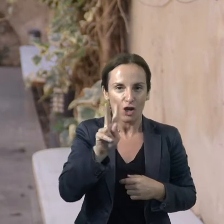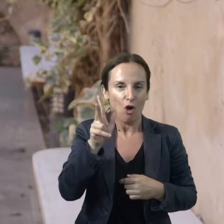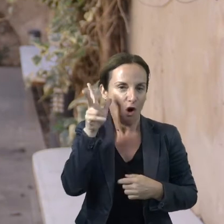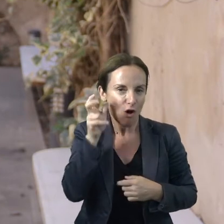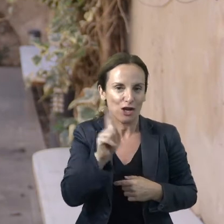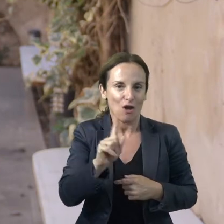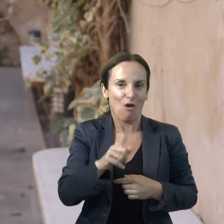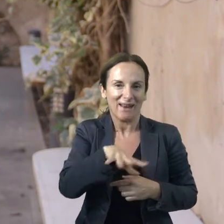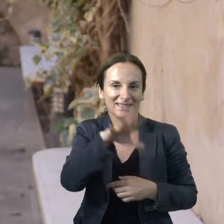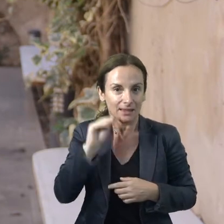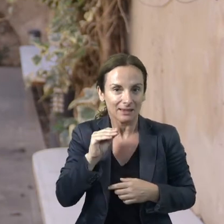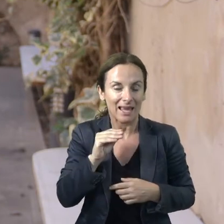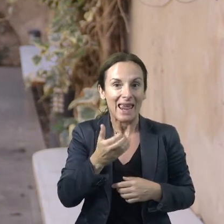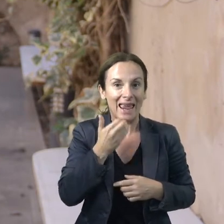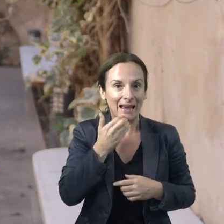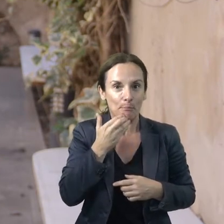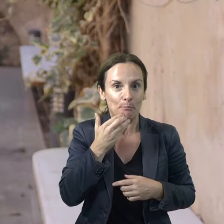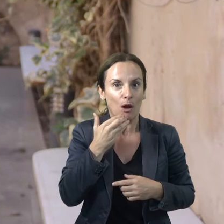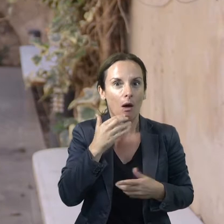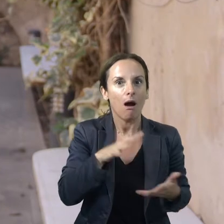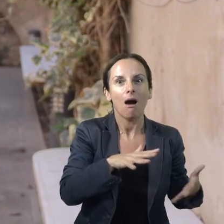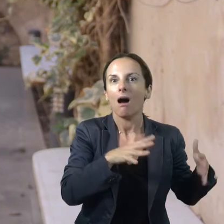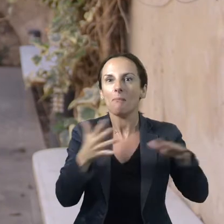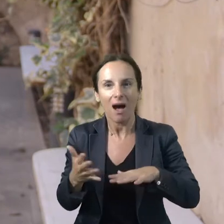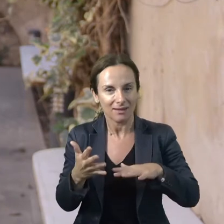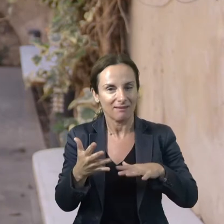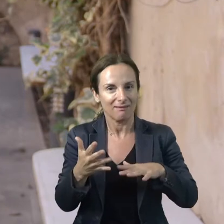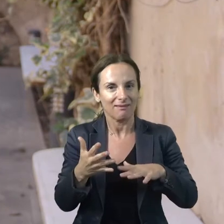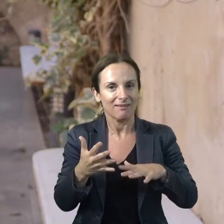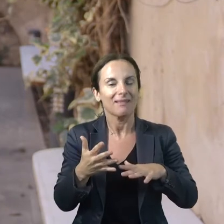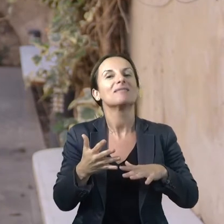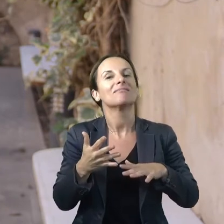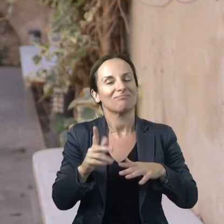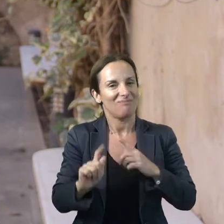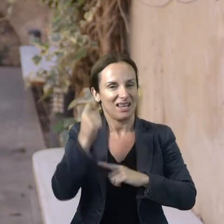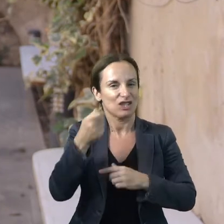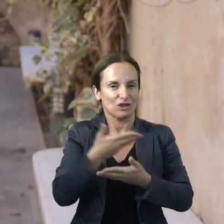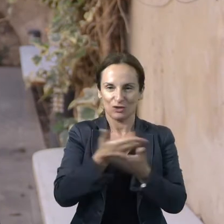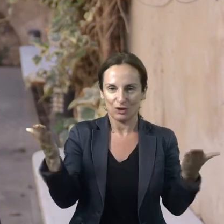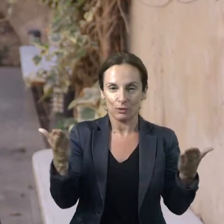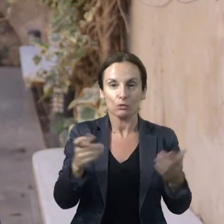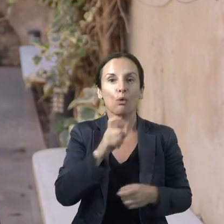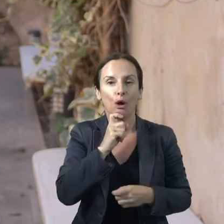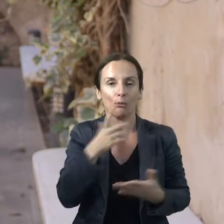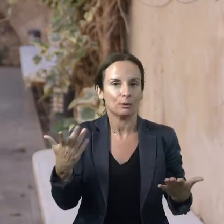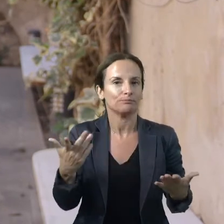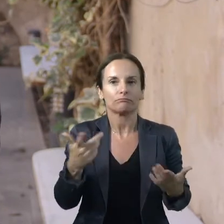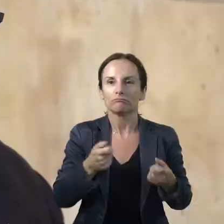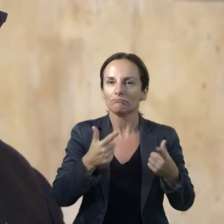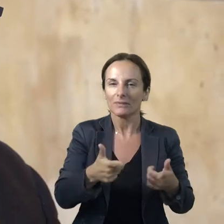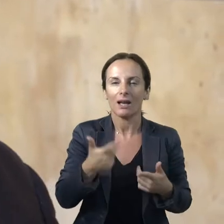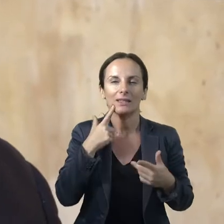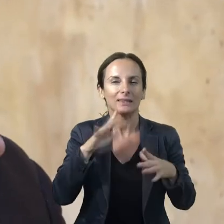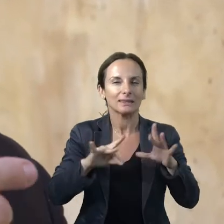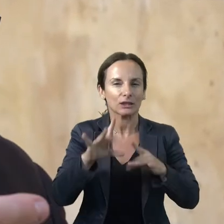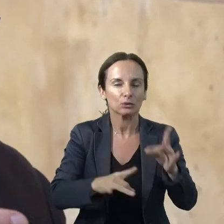Pero esto es una ventaja para todos, porque si ellos lo hacen, lo hará todo el mundo. Entonces has de conseguir que estas propuestas, incorporando colores,